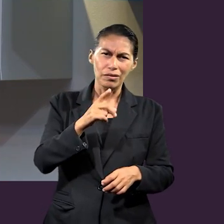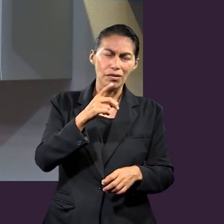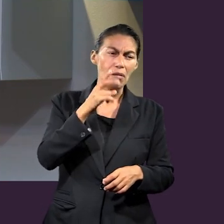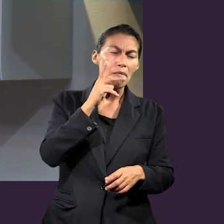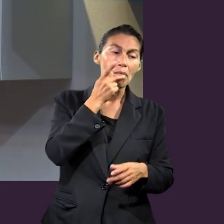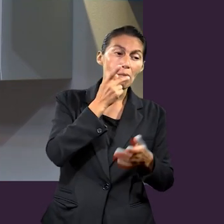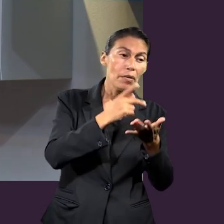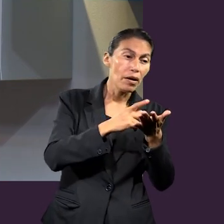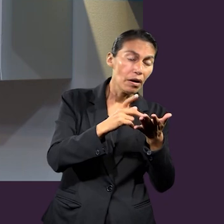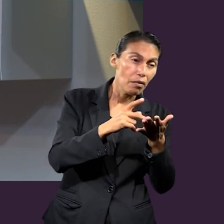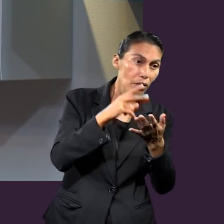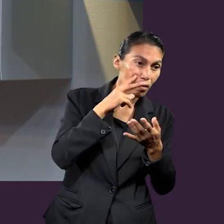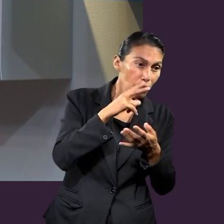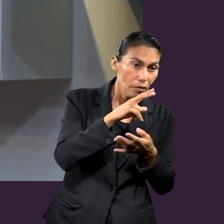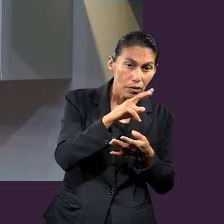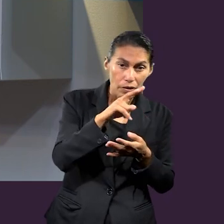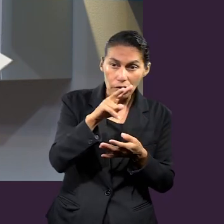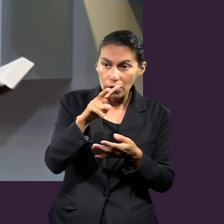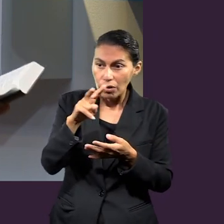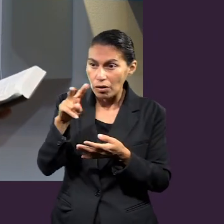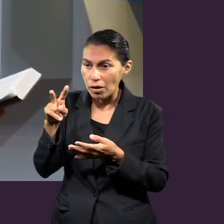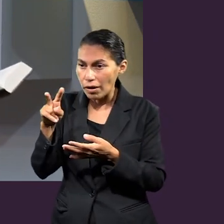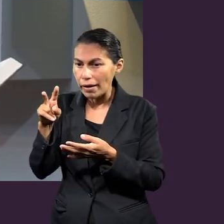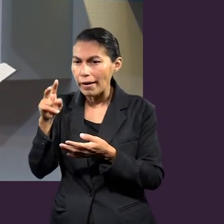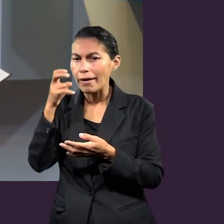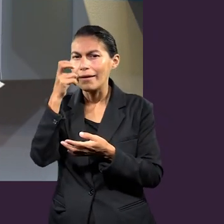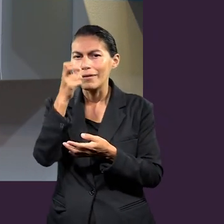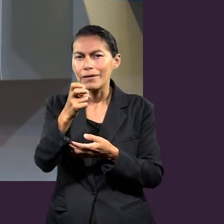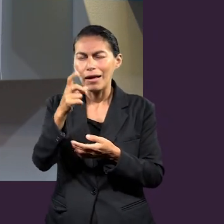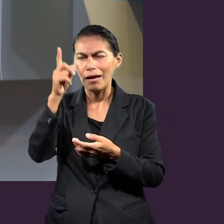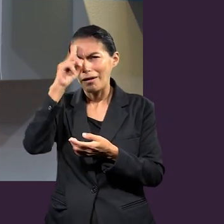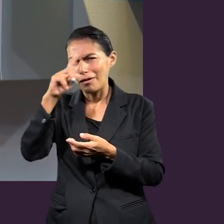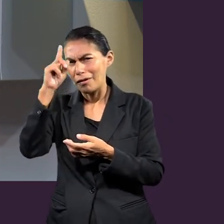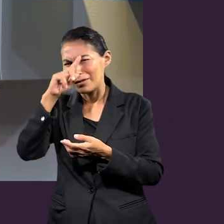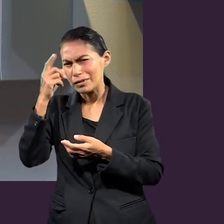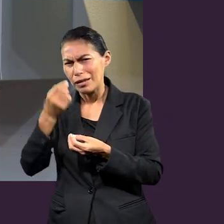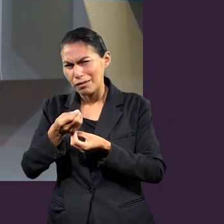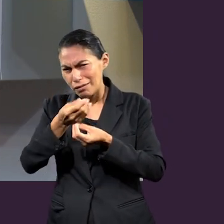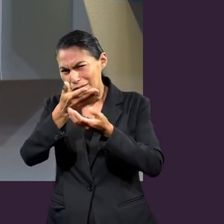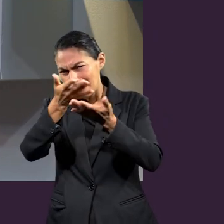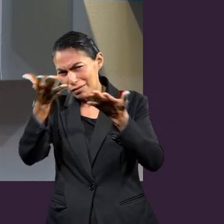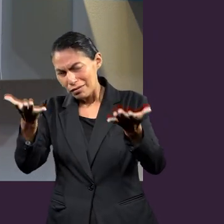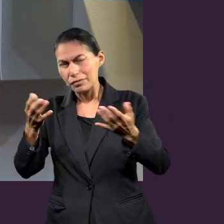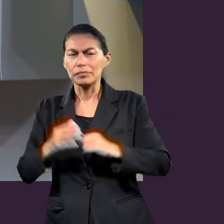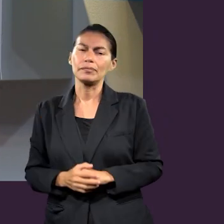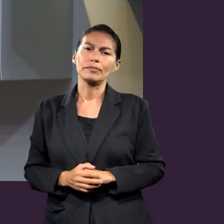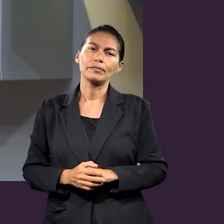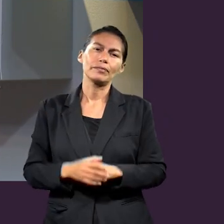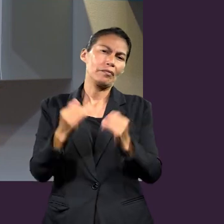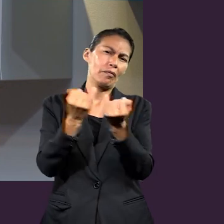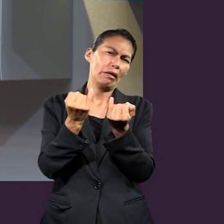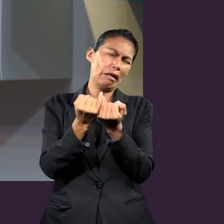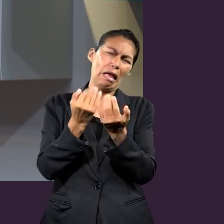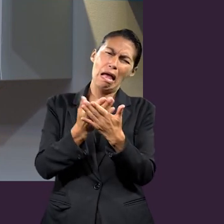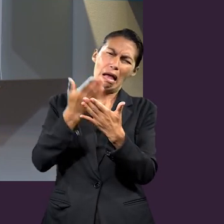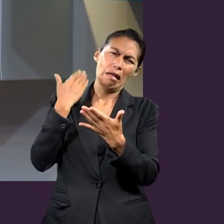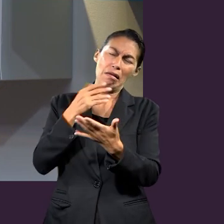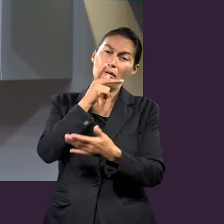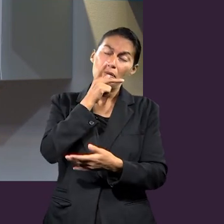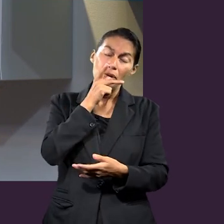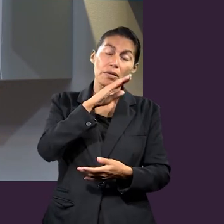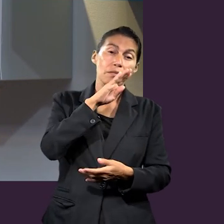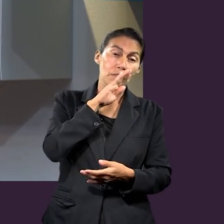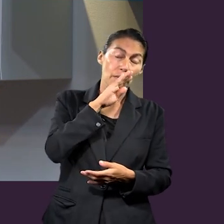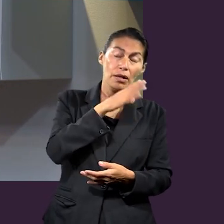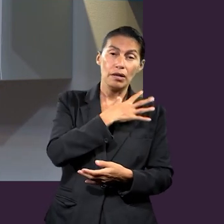Él utilizó lo que estaba pasando en su alrededor para dar lecciones de vida eternal. Al igual que